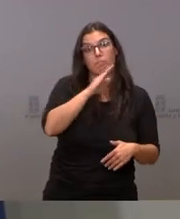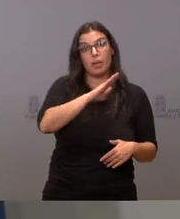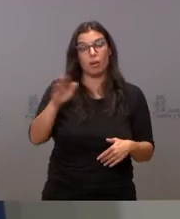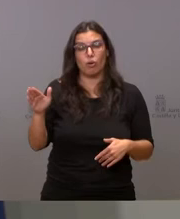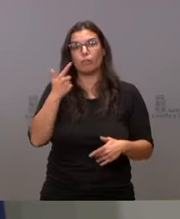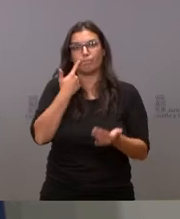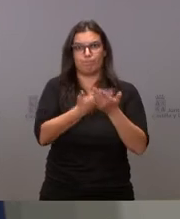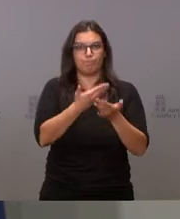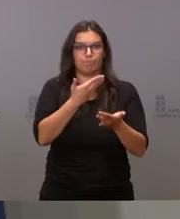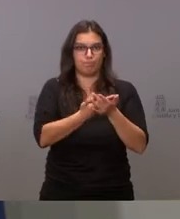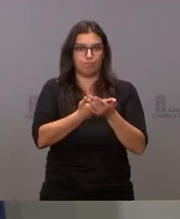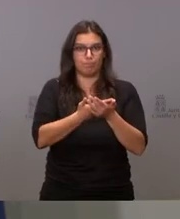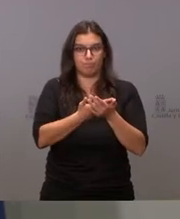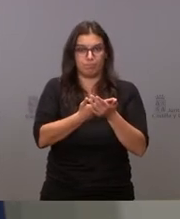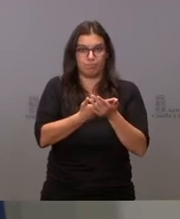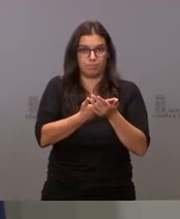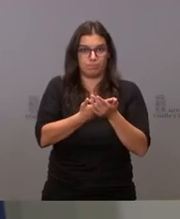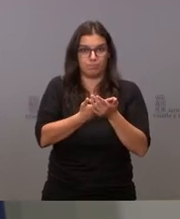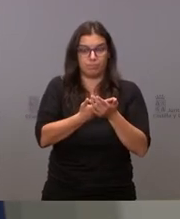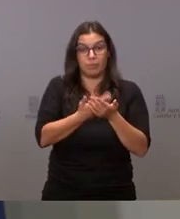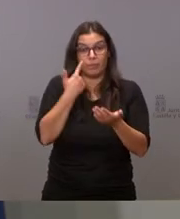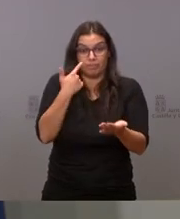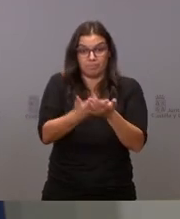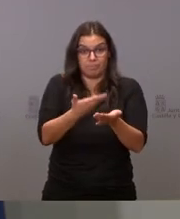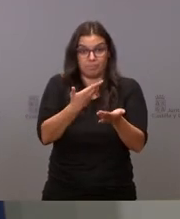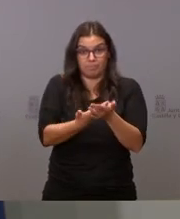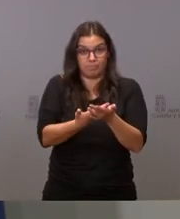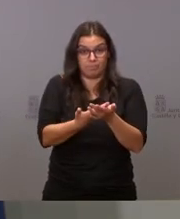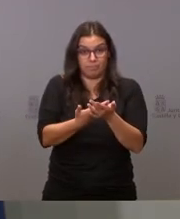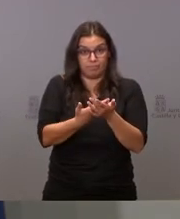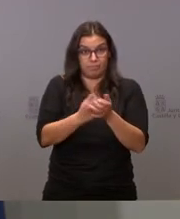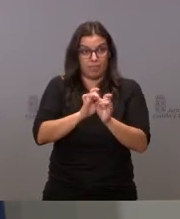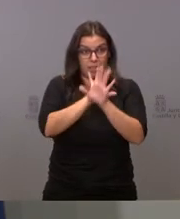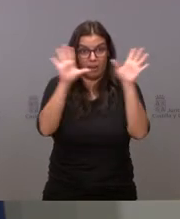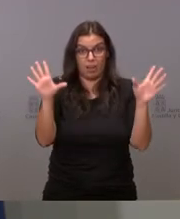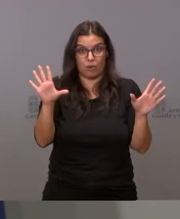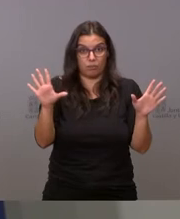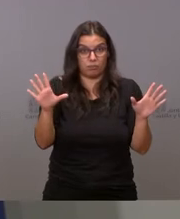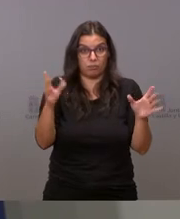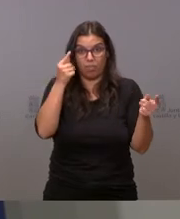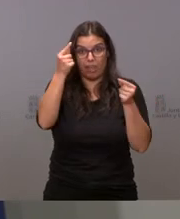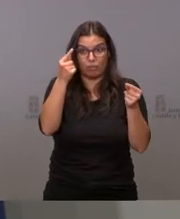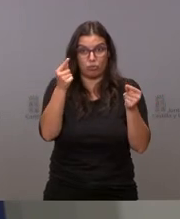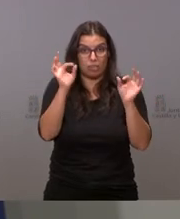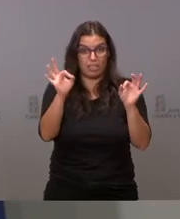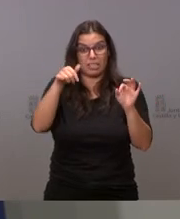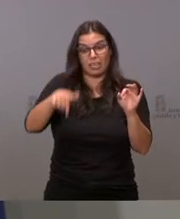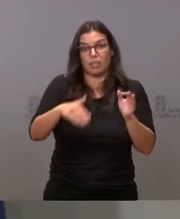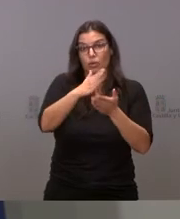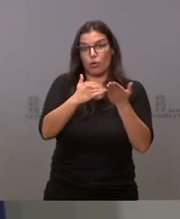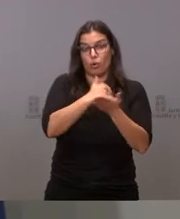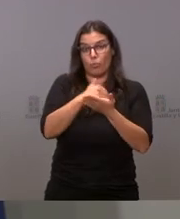evidencia delante de los ojos y la evidencia delante de los ojos es que es incuestionable y lo que ha ocurrido en esta comunidad